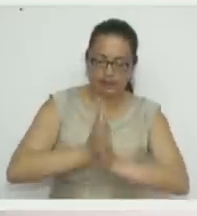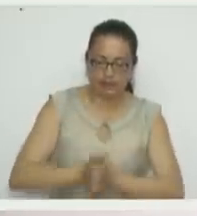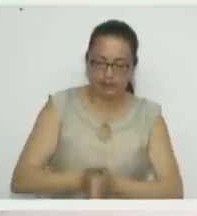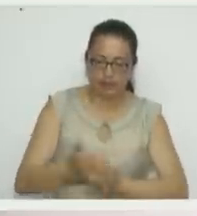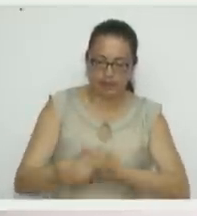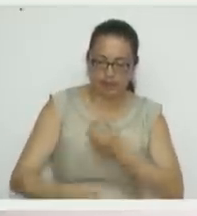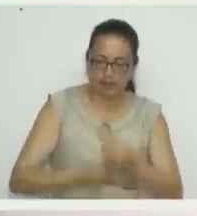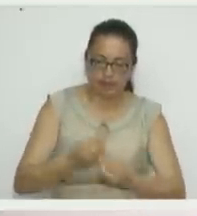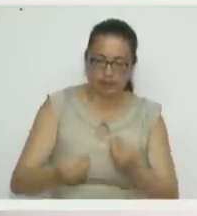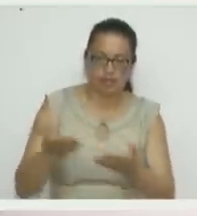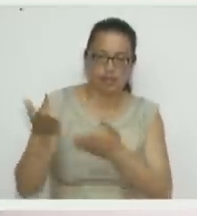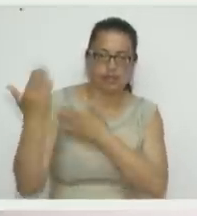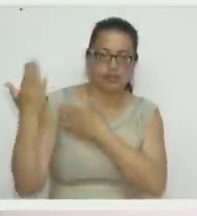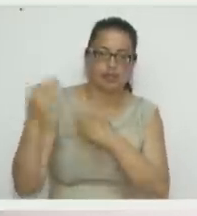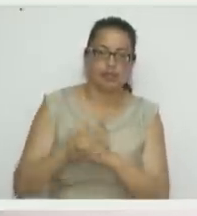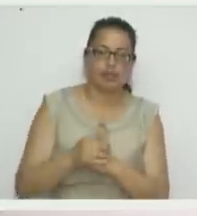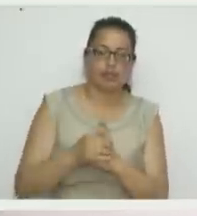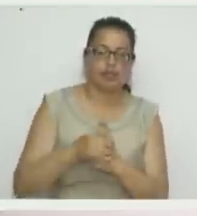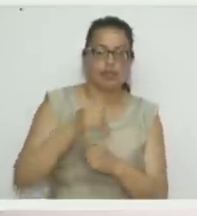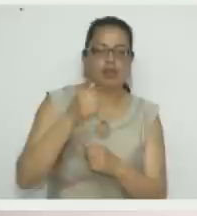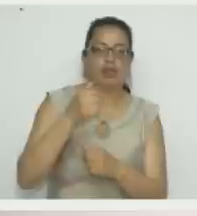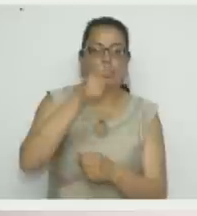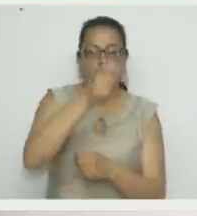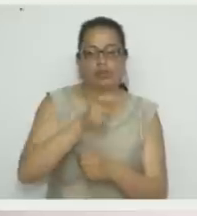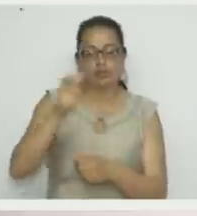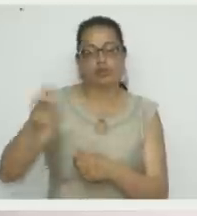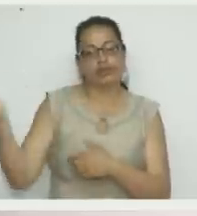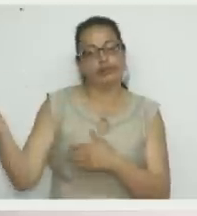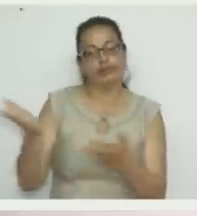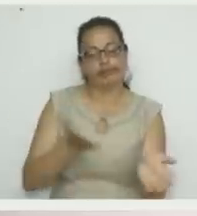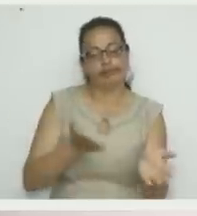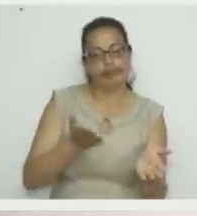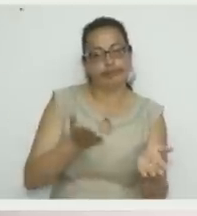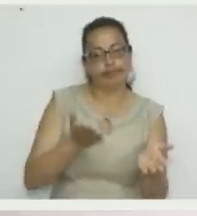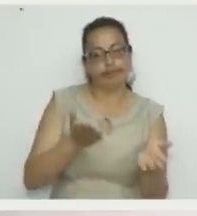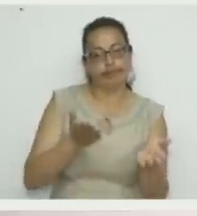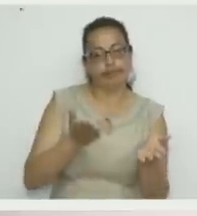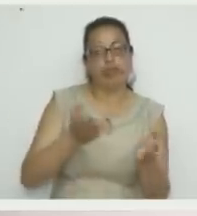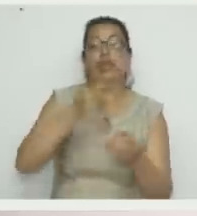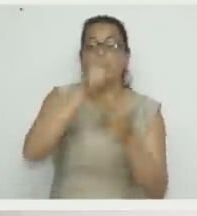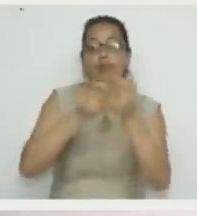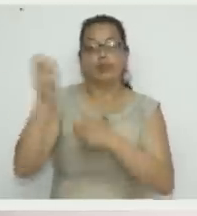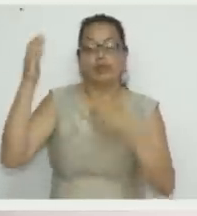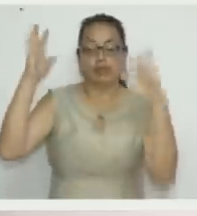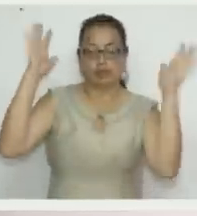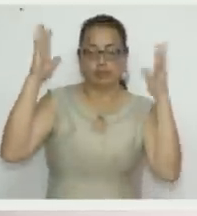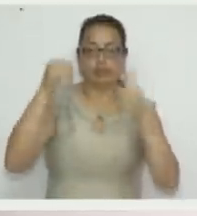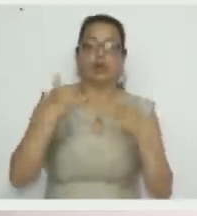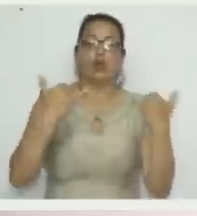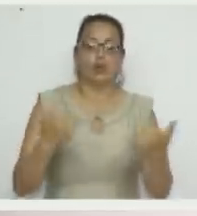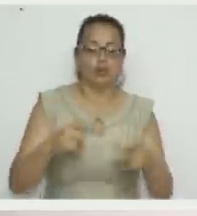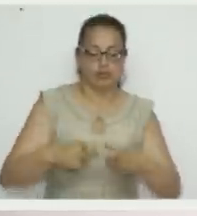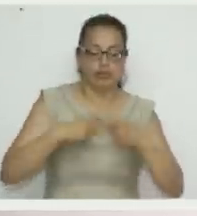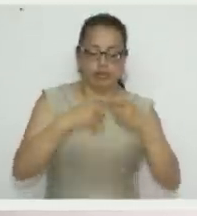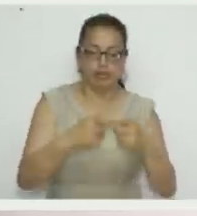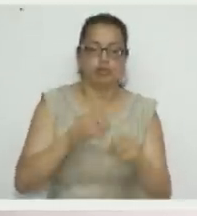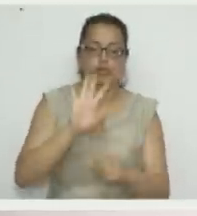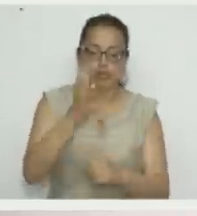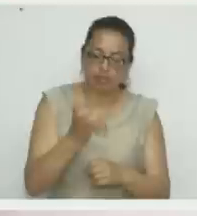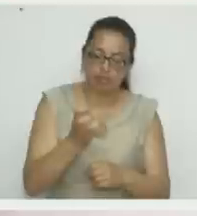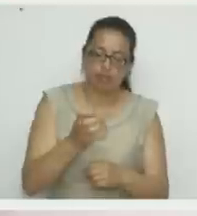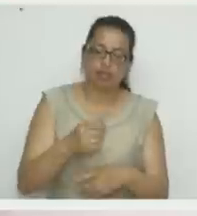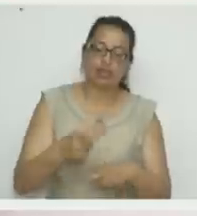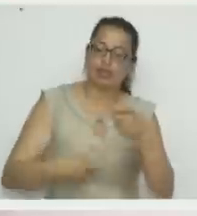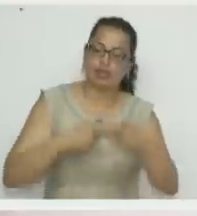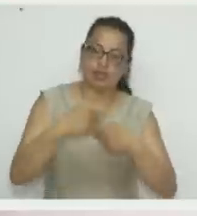acá en el programa anterior. Y la persona que se lo ganó no fue a tomar la clase. Entonces, pues lo vamos a volver a dar. usted lo quiere, llame